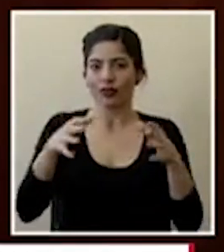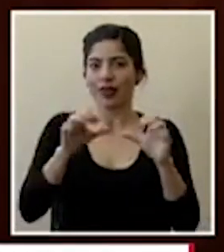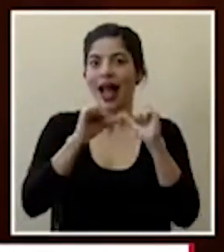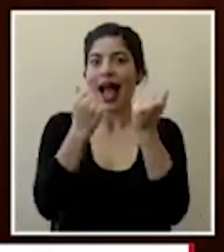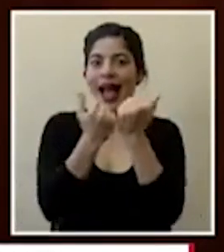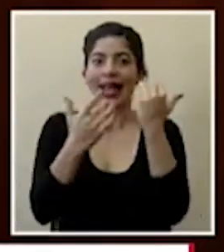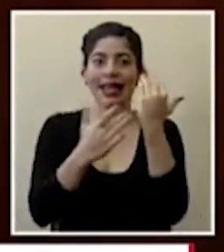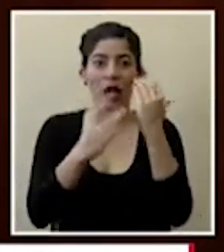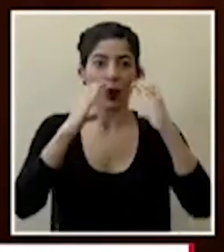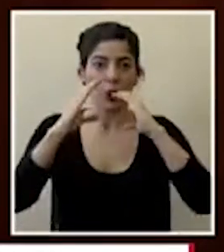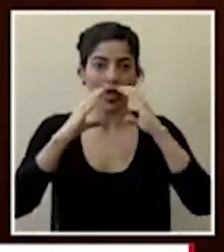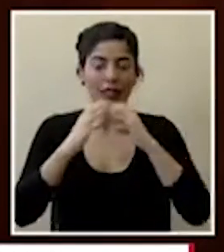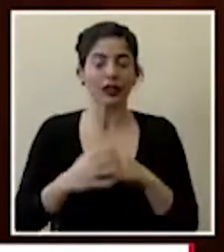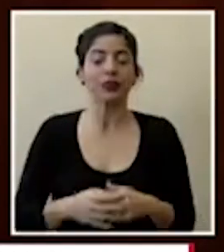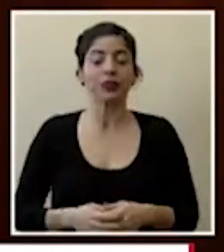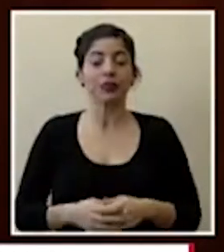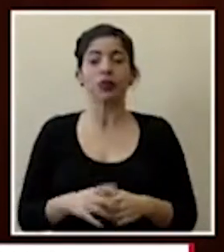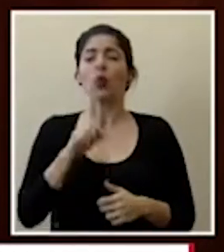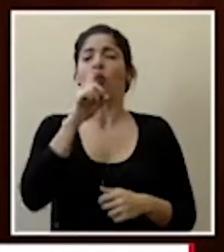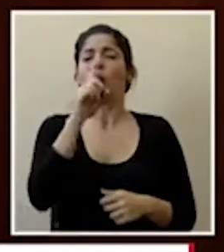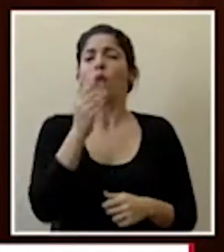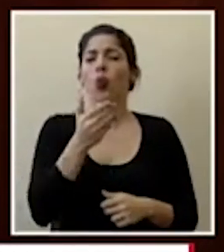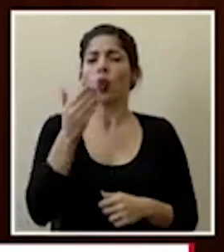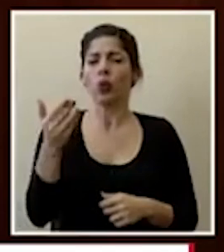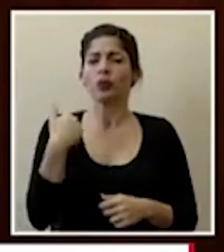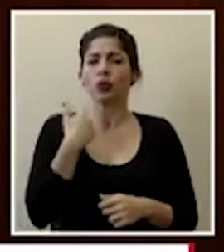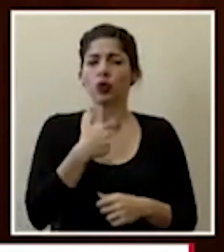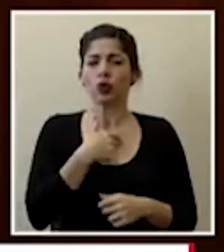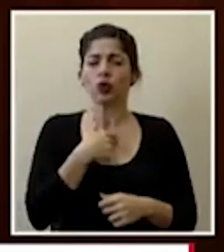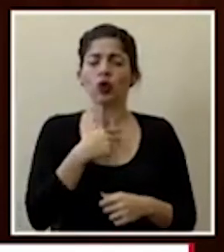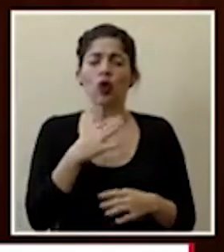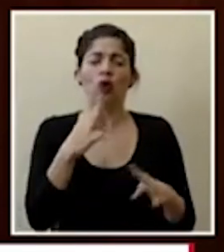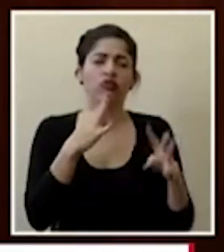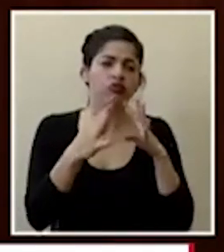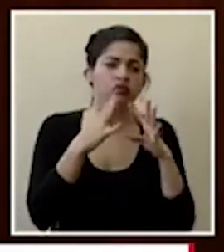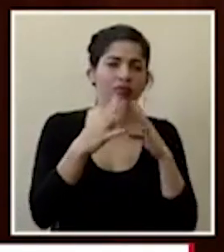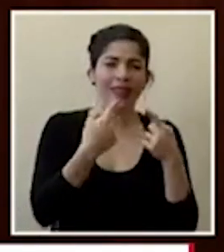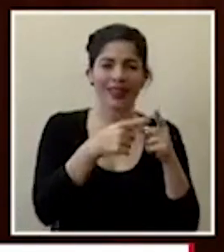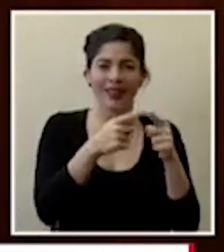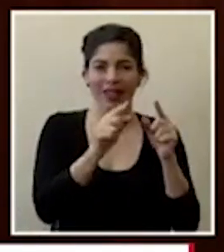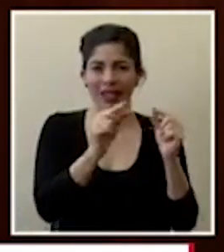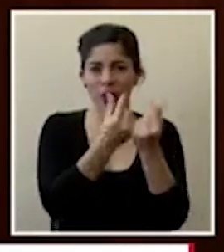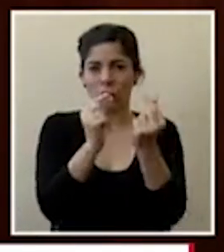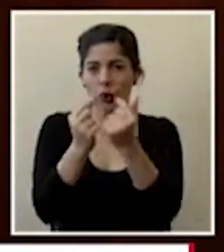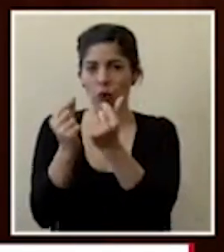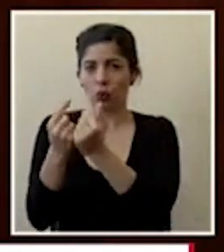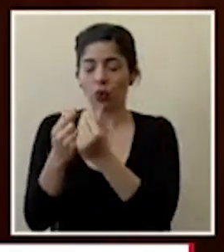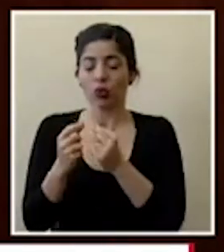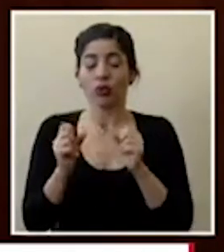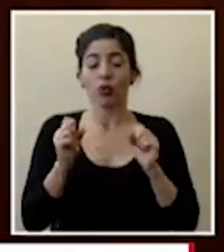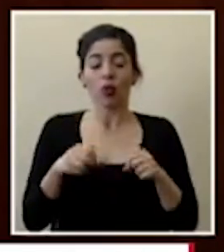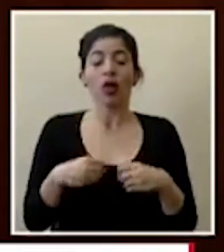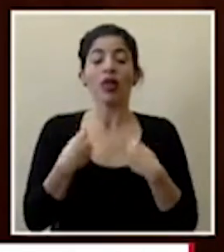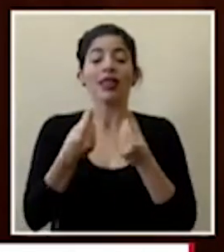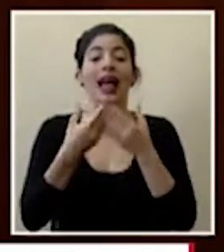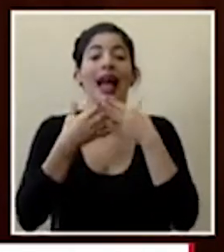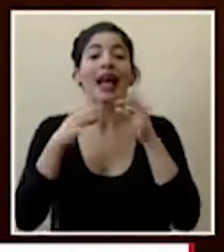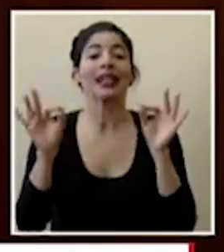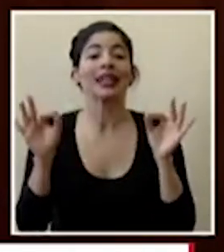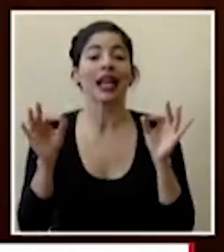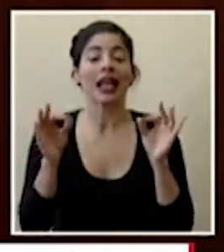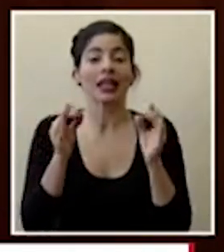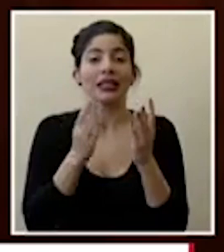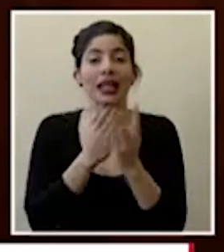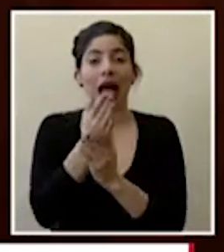telecomunicaciones una de las cosas que hemos entablado con los diferentes operadores es dar acceso gratuito a las